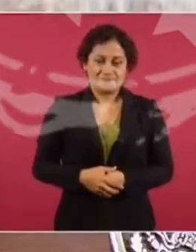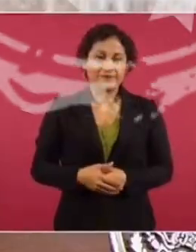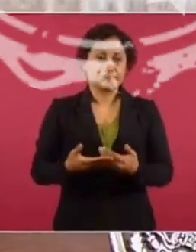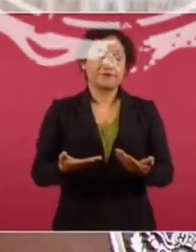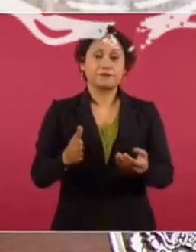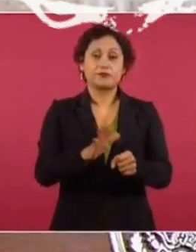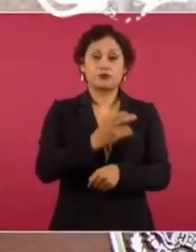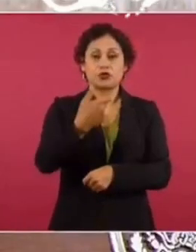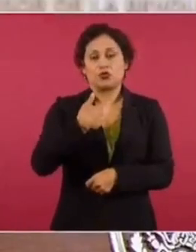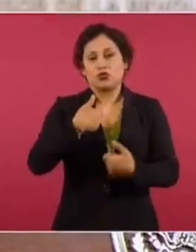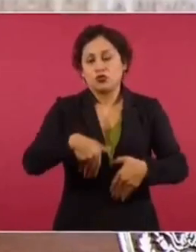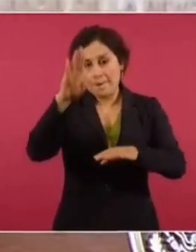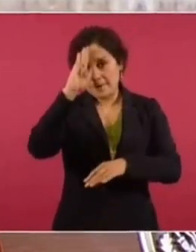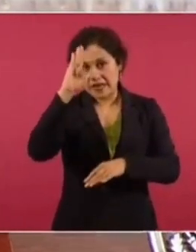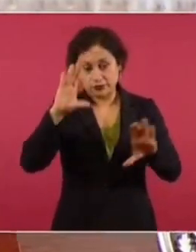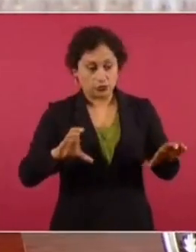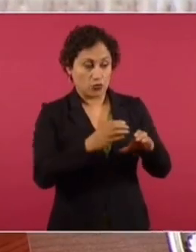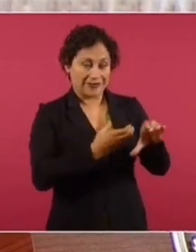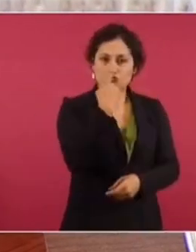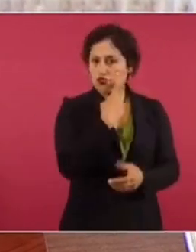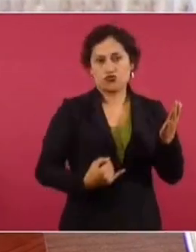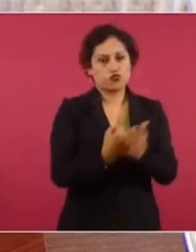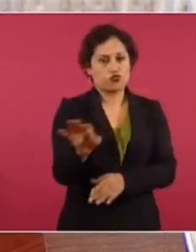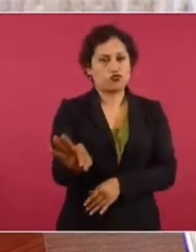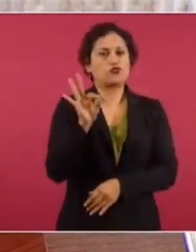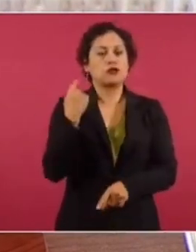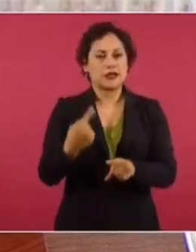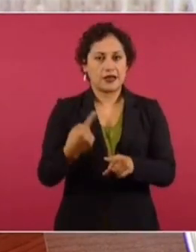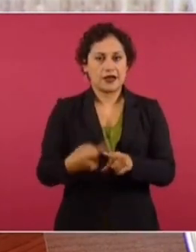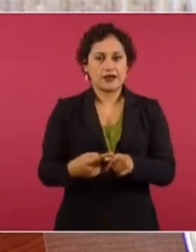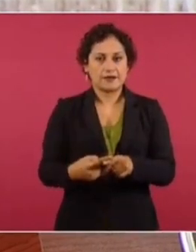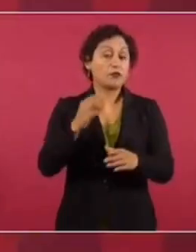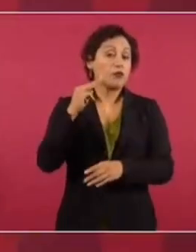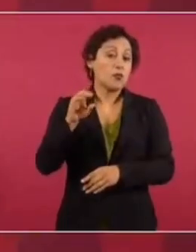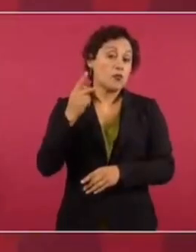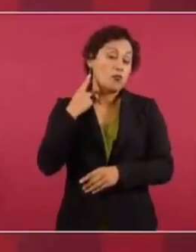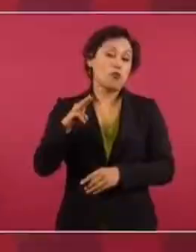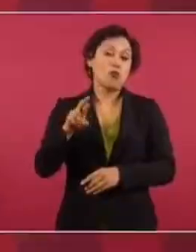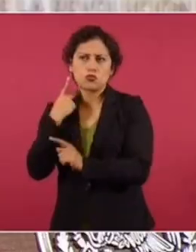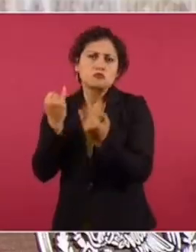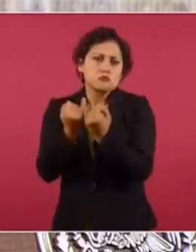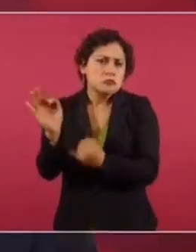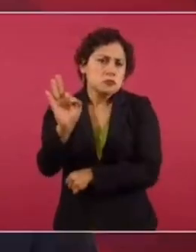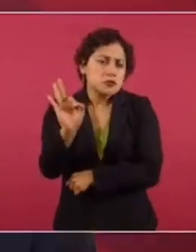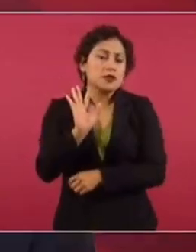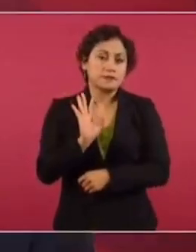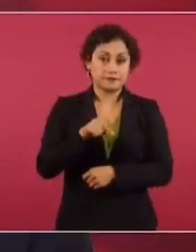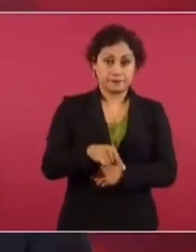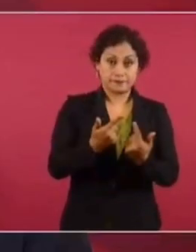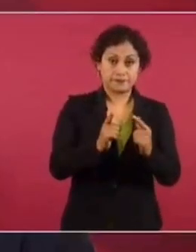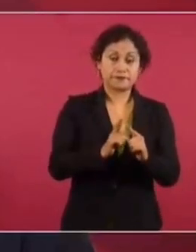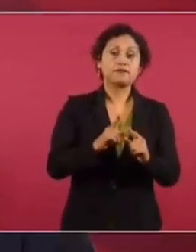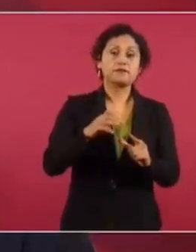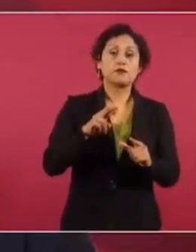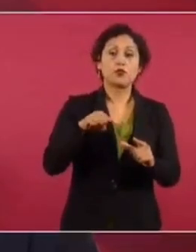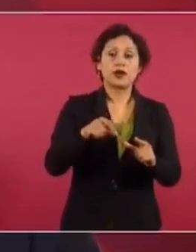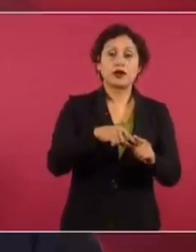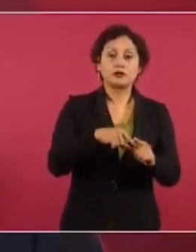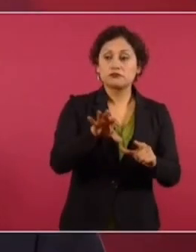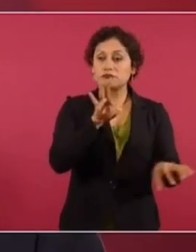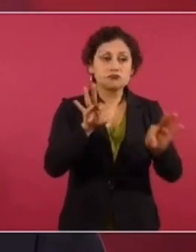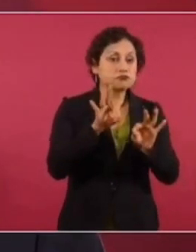Yo espero que el pueblo de Coahuila elija bien en Morena, según la información que tengo, va a ser con encuestas.